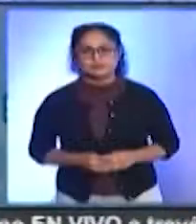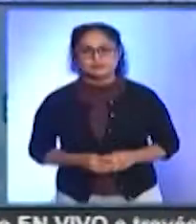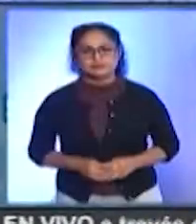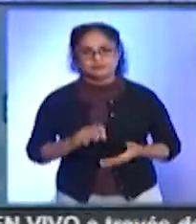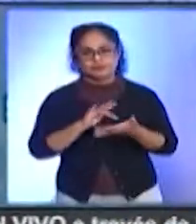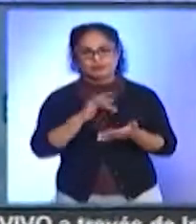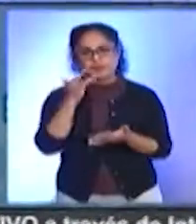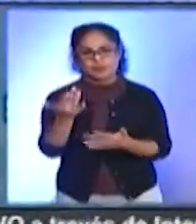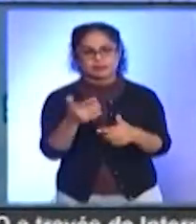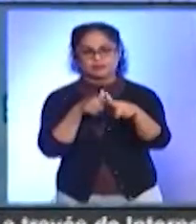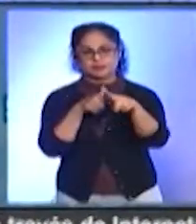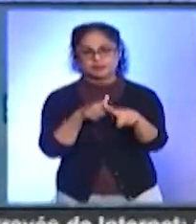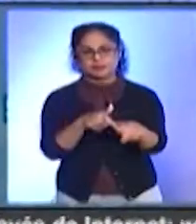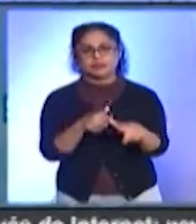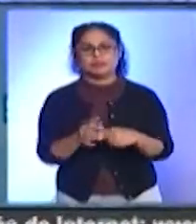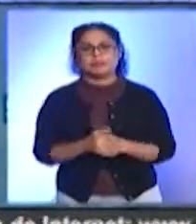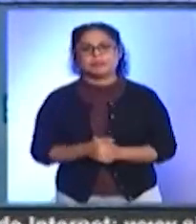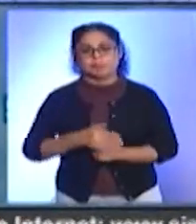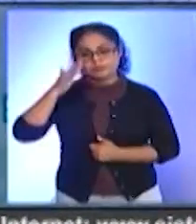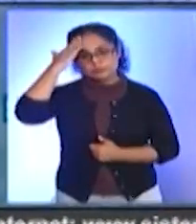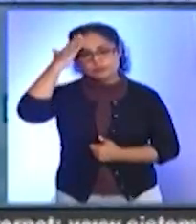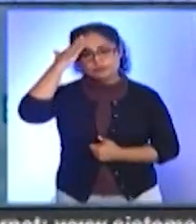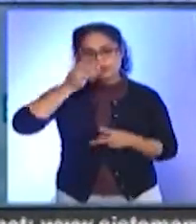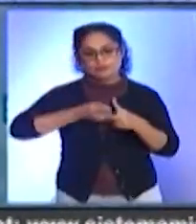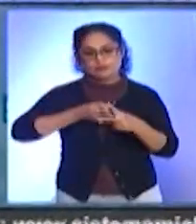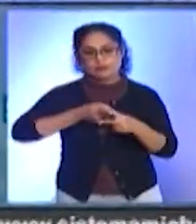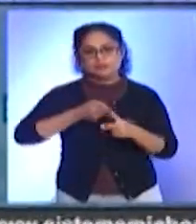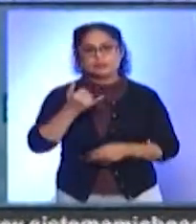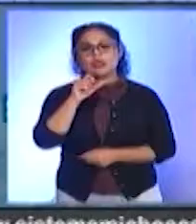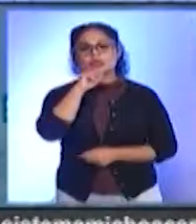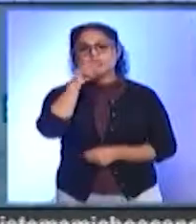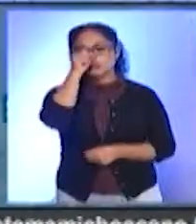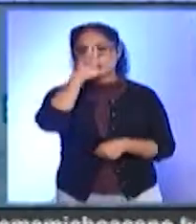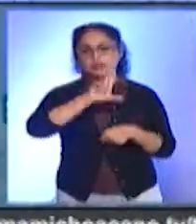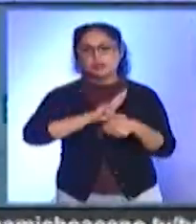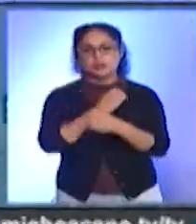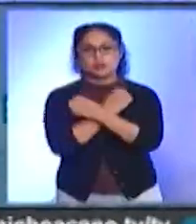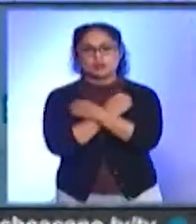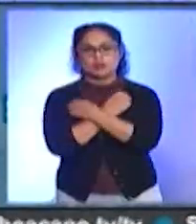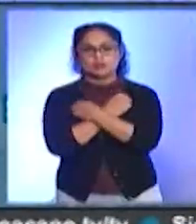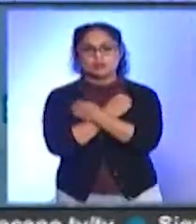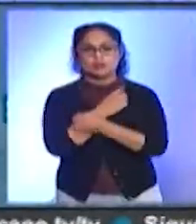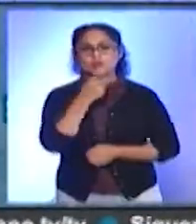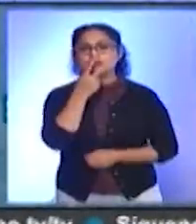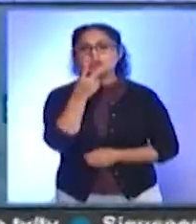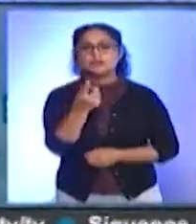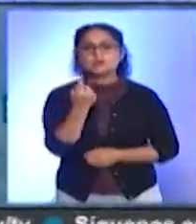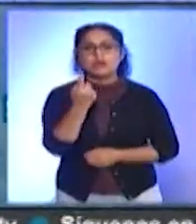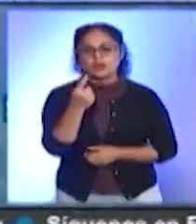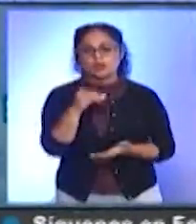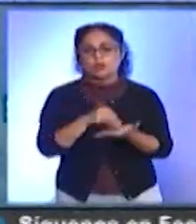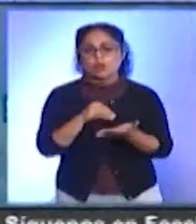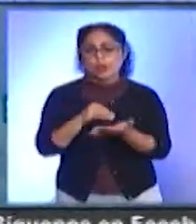Gracias por continuar con nosotros. titular de Finanzas y también el Secretario de Educación del Estado de Michoacán mencionaron que aún no se aterriza